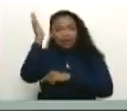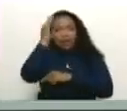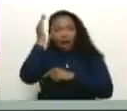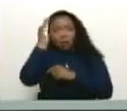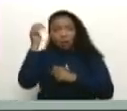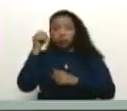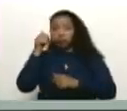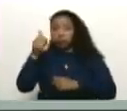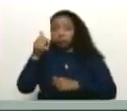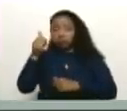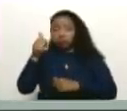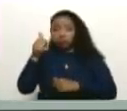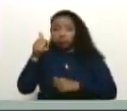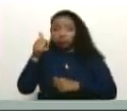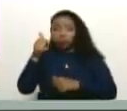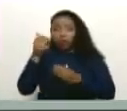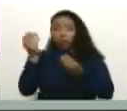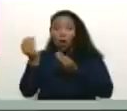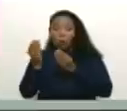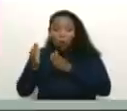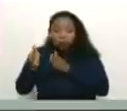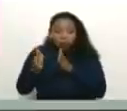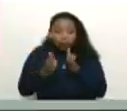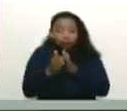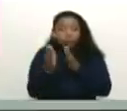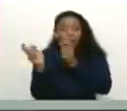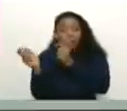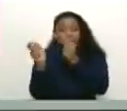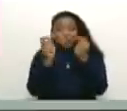la trayectoria de diálogo.